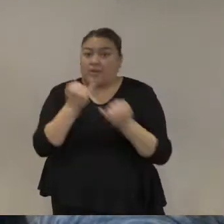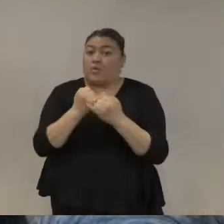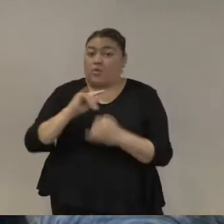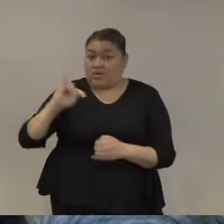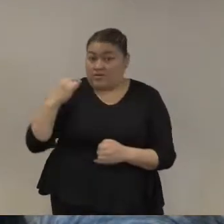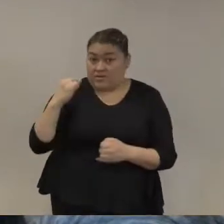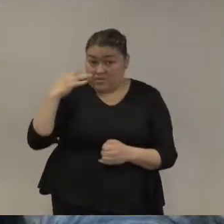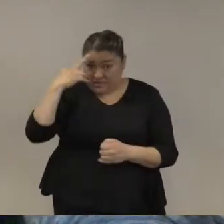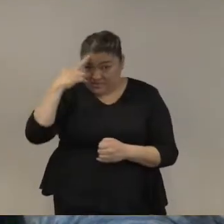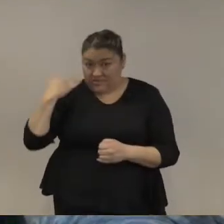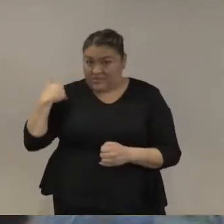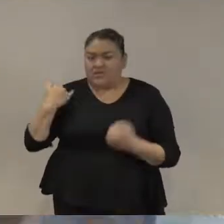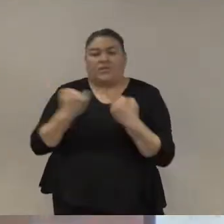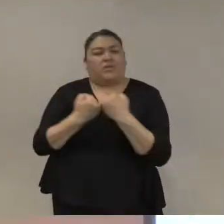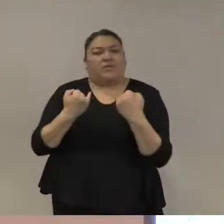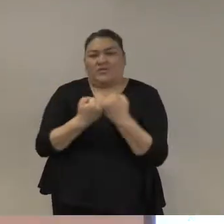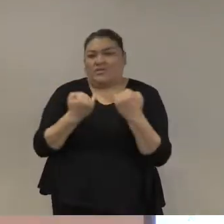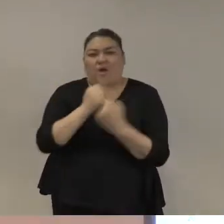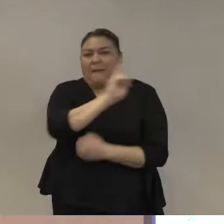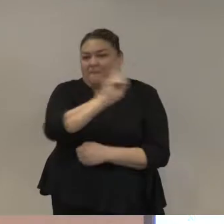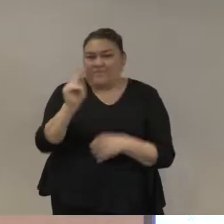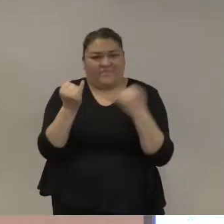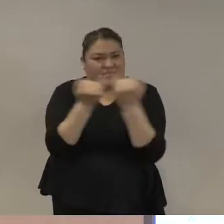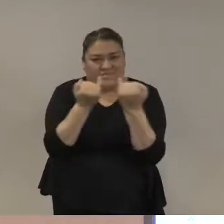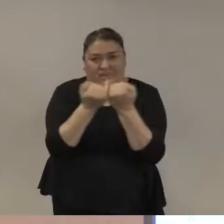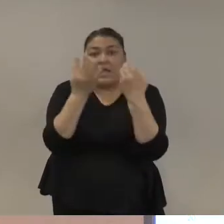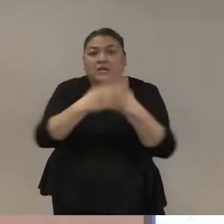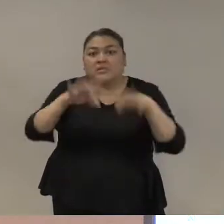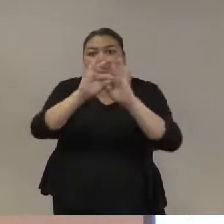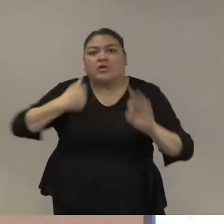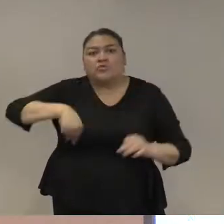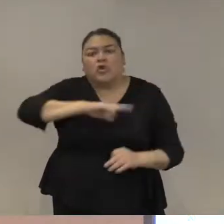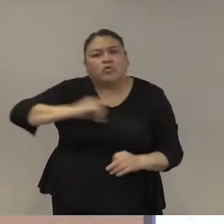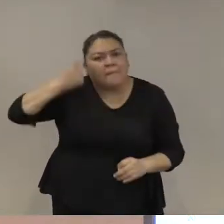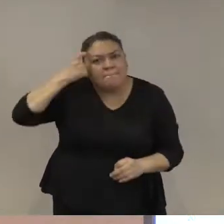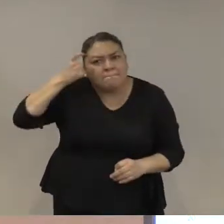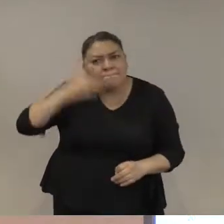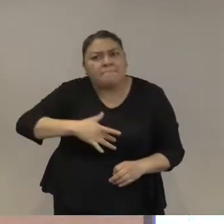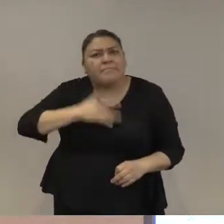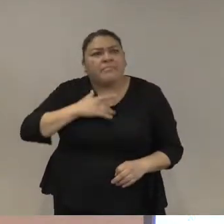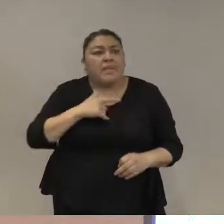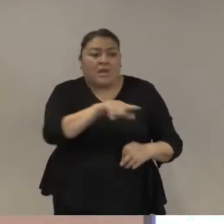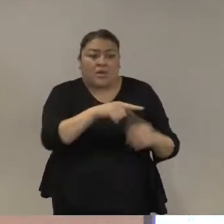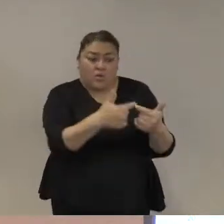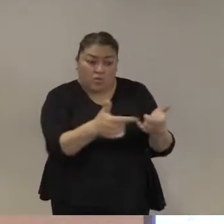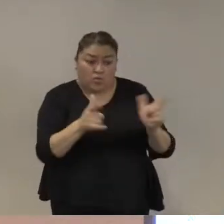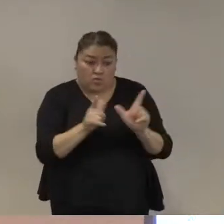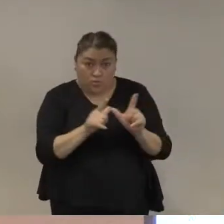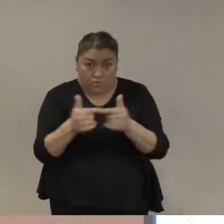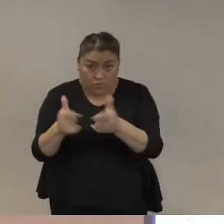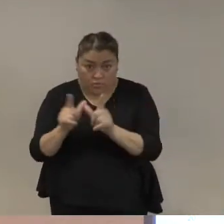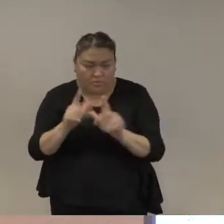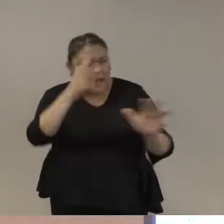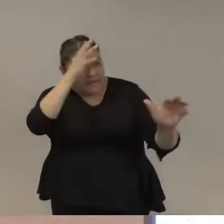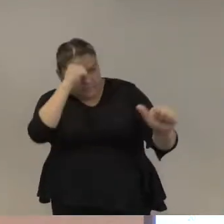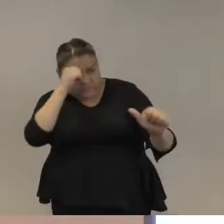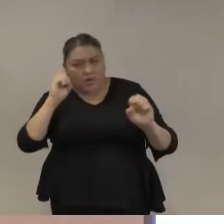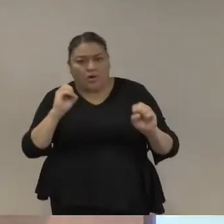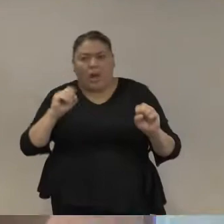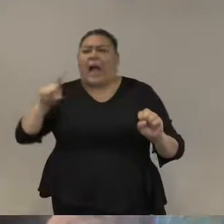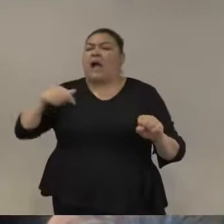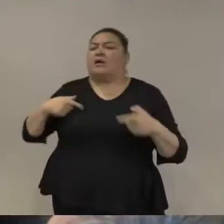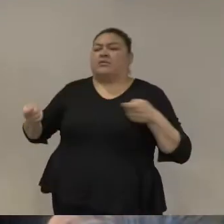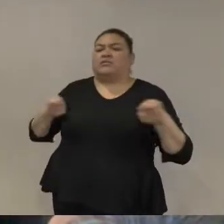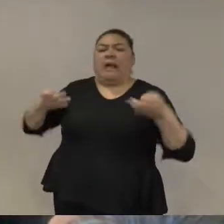en los últimos años entonces es clave no confundir el efecto de pactos o monopolios con el efecto de la gobernabilidad de